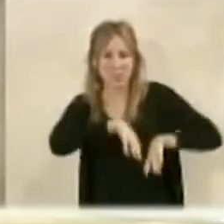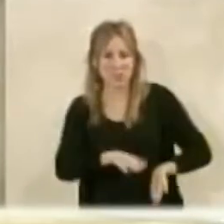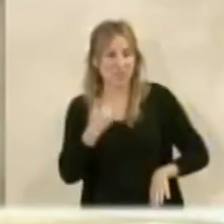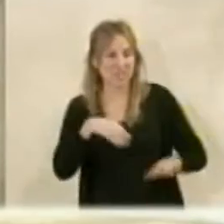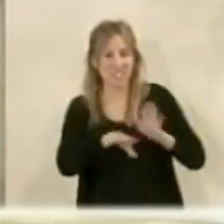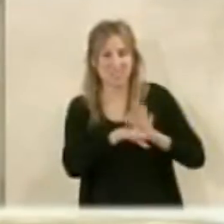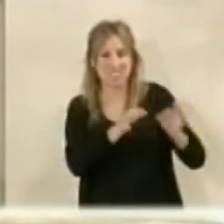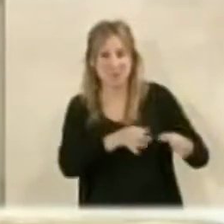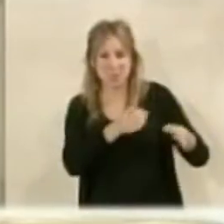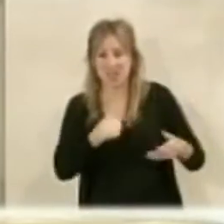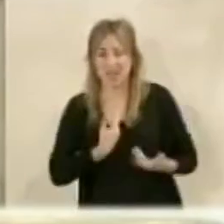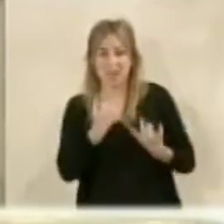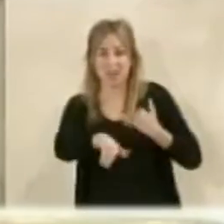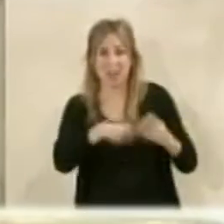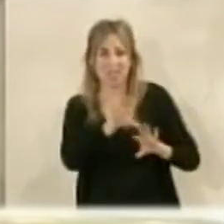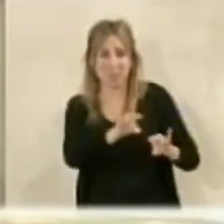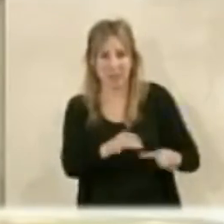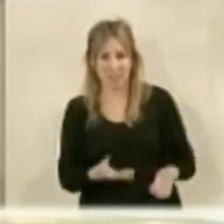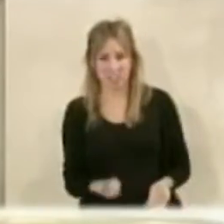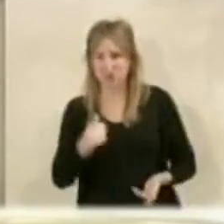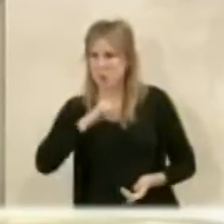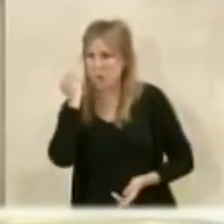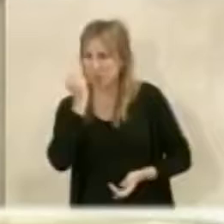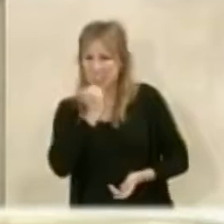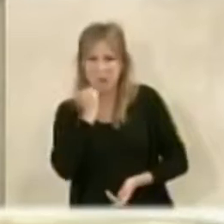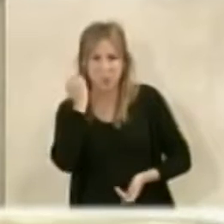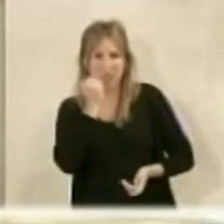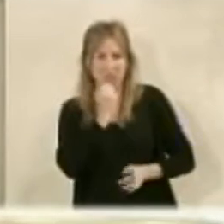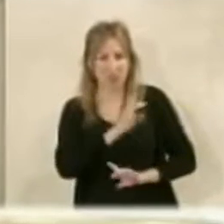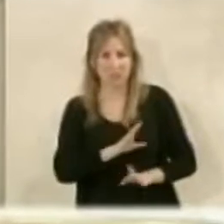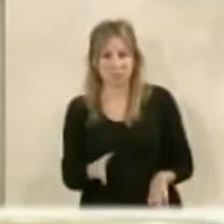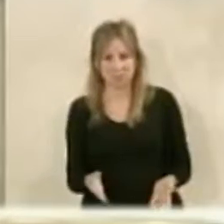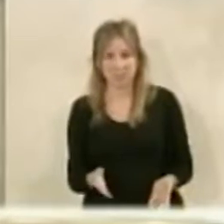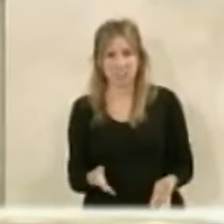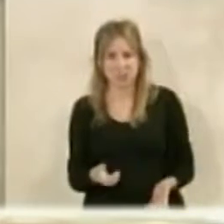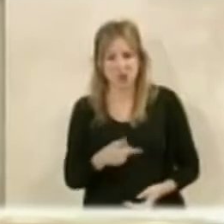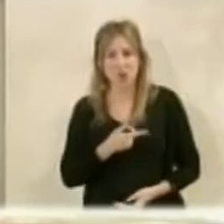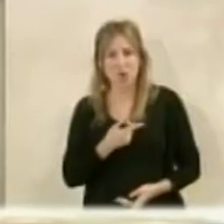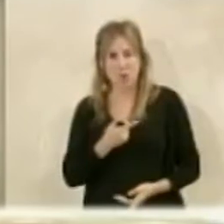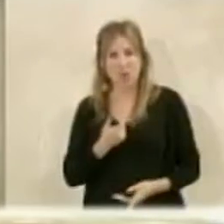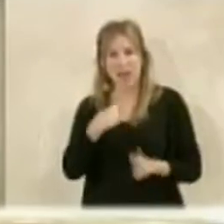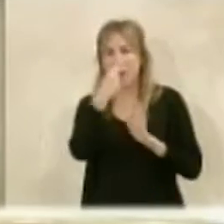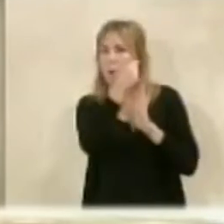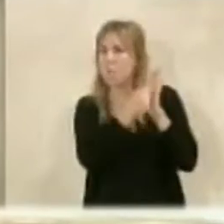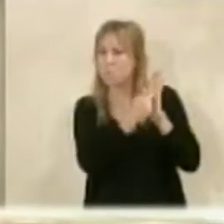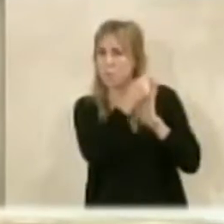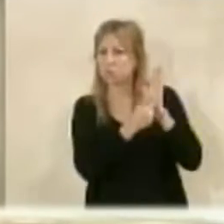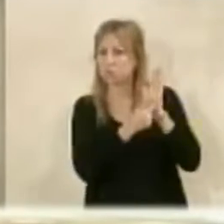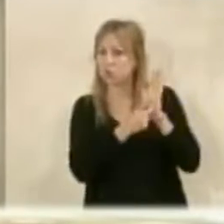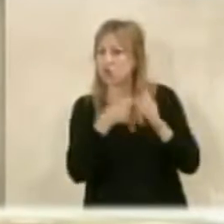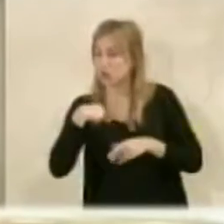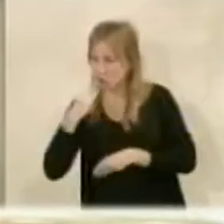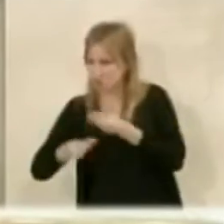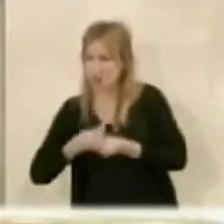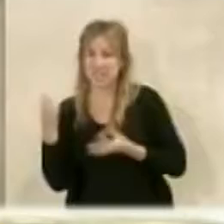a ningún lado. Mire, nosotros más que protestar y estar advirtiendo de las cuestiones, lo que hacemos